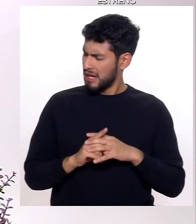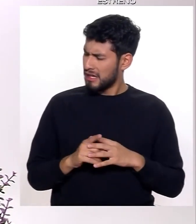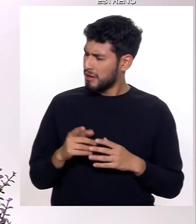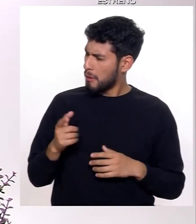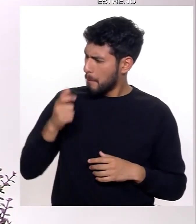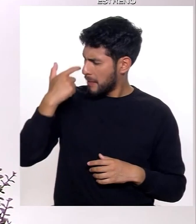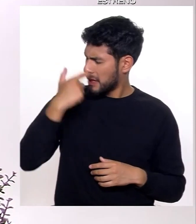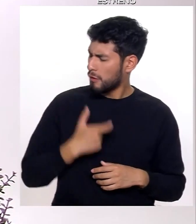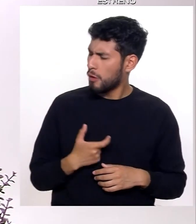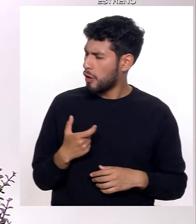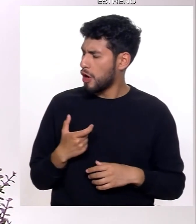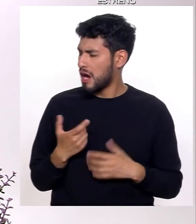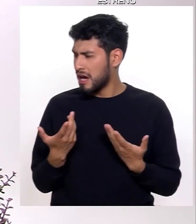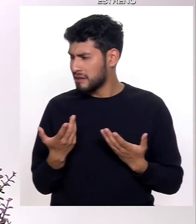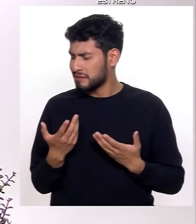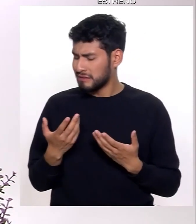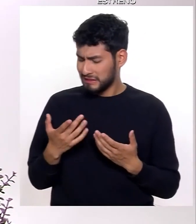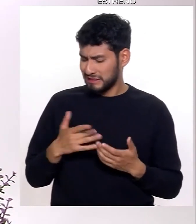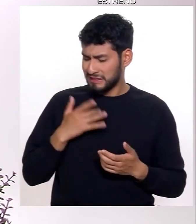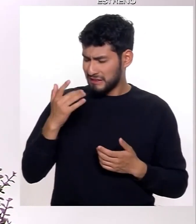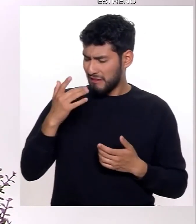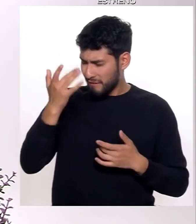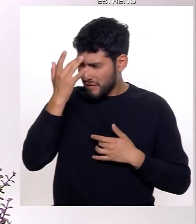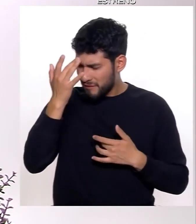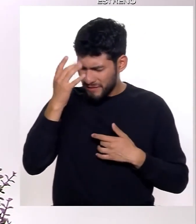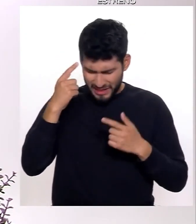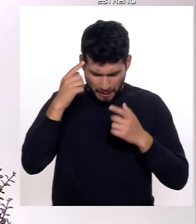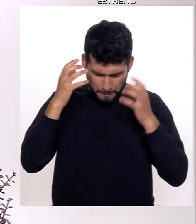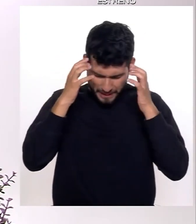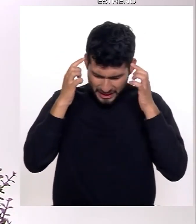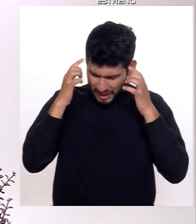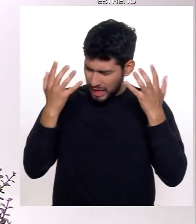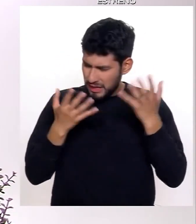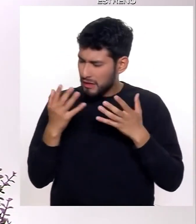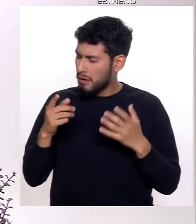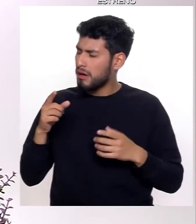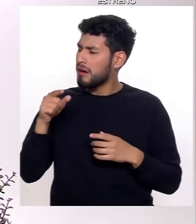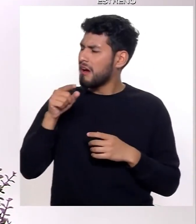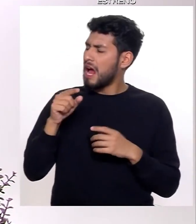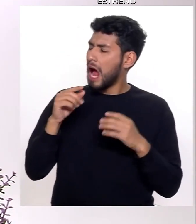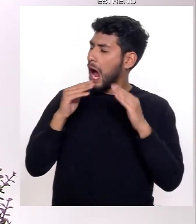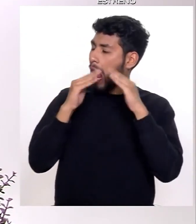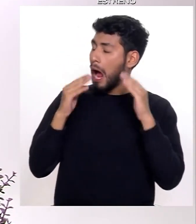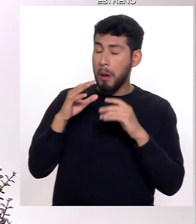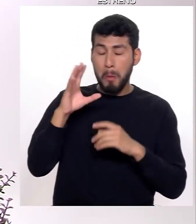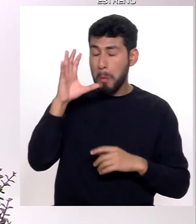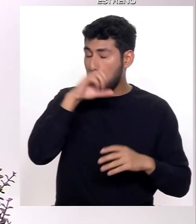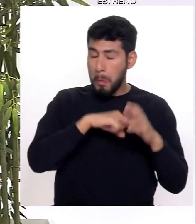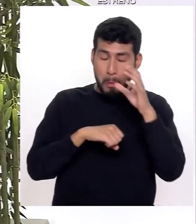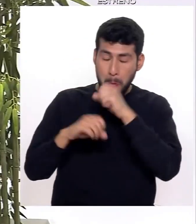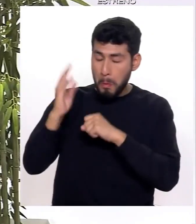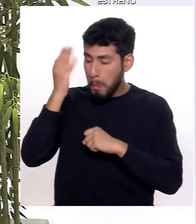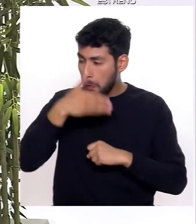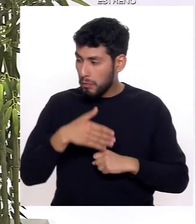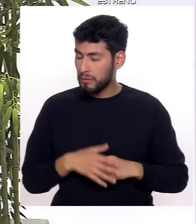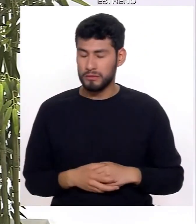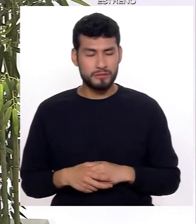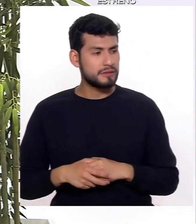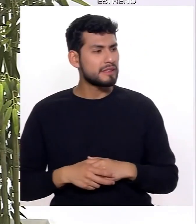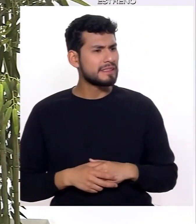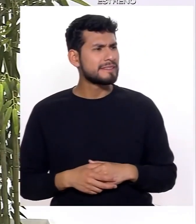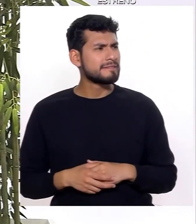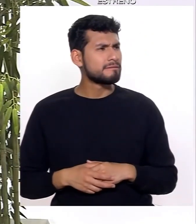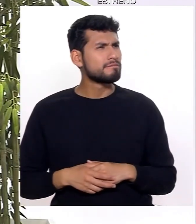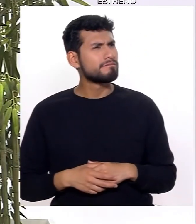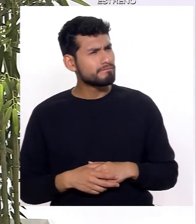persona que padece ya de una enfermedad mental y en la casa no se dan cuenta al comienzo, ¿no? Claro. Si